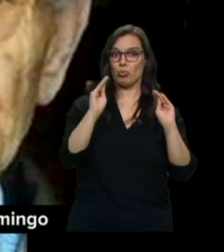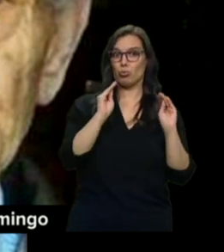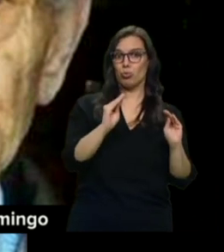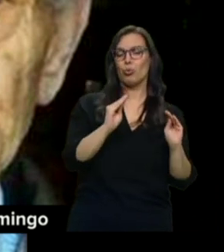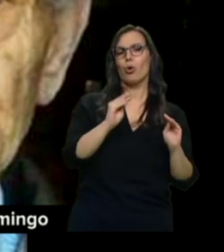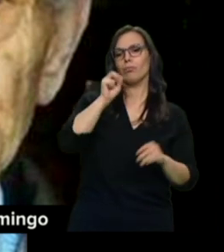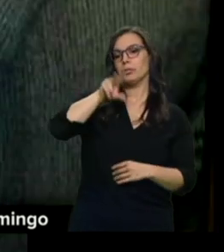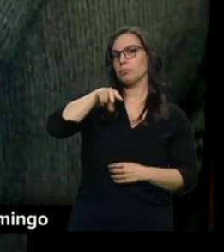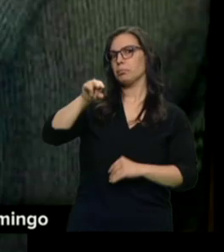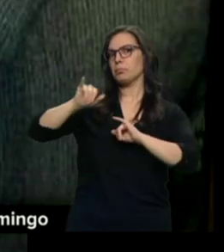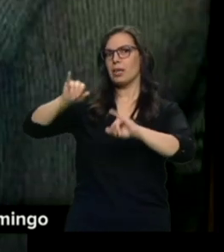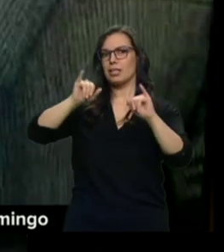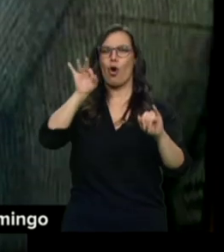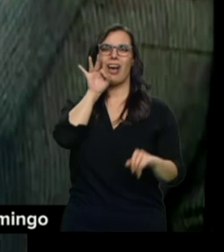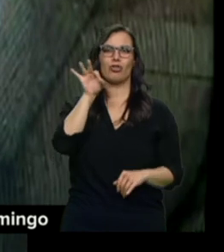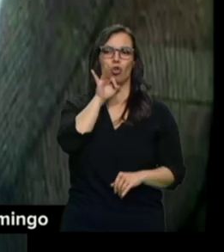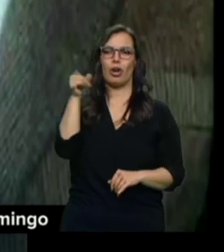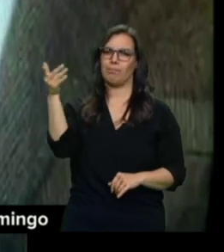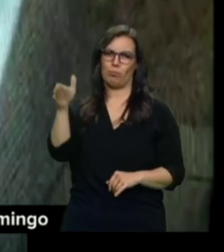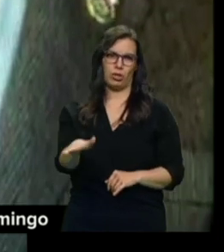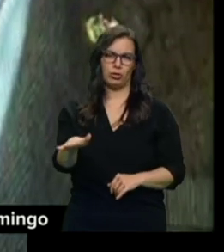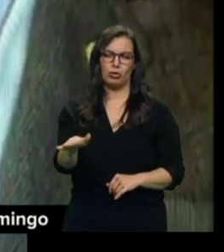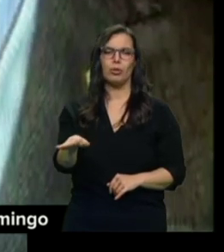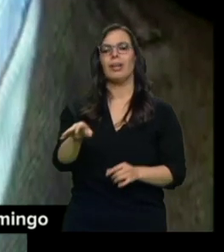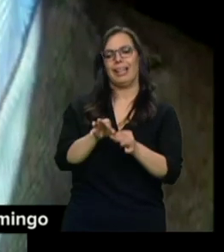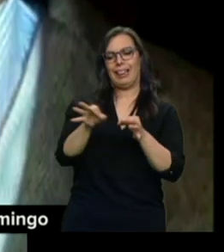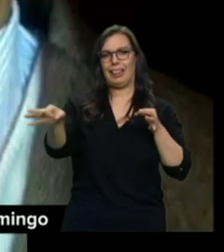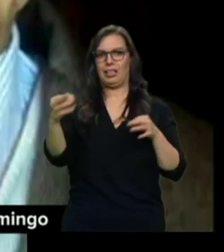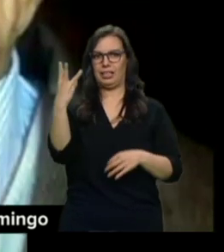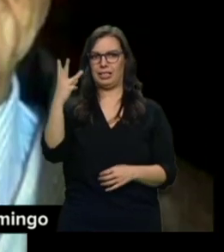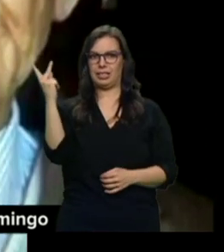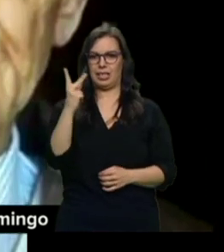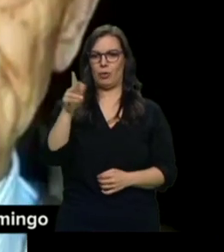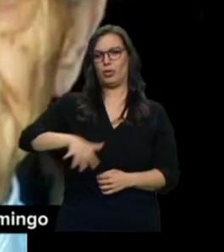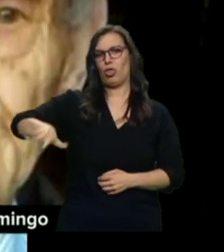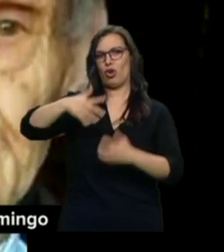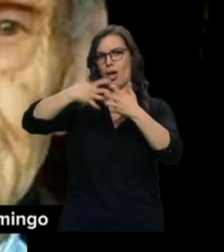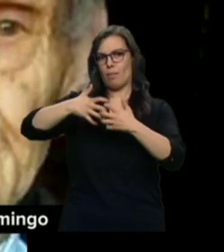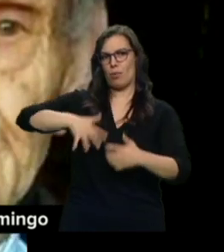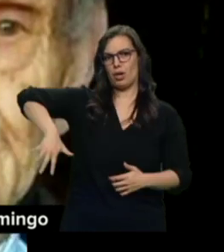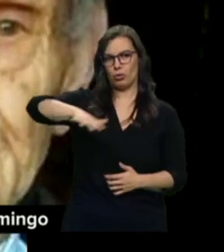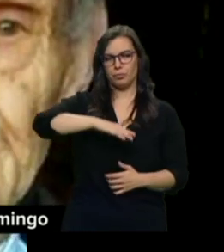vivía en Astorga. El cuerpo ha aparecido a unos tres kilómetros del centro, en la zona del polígono industrial.